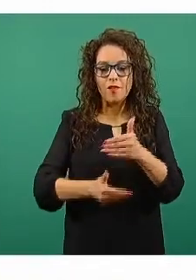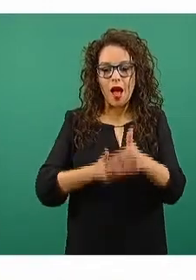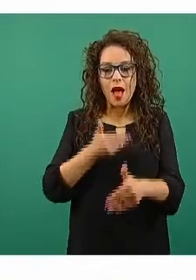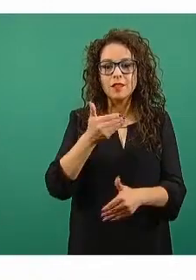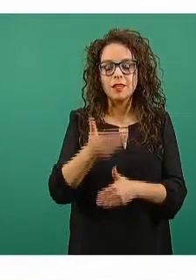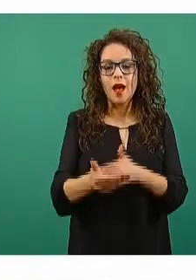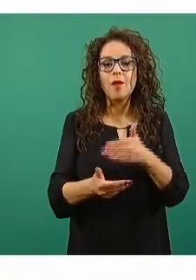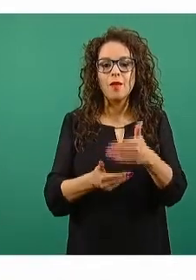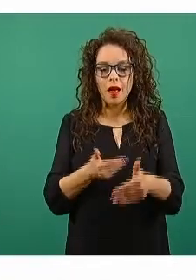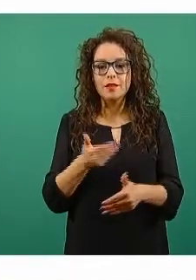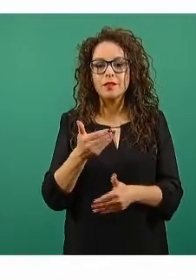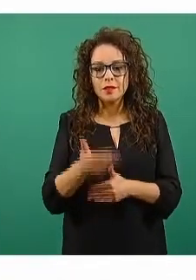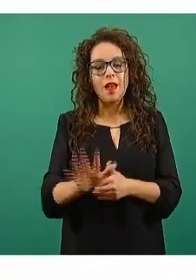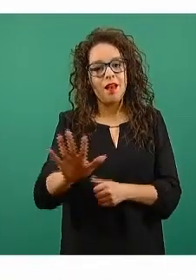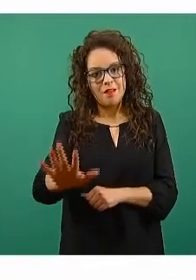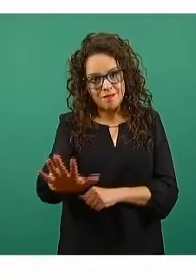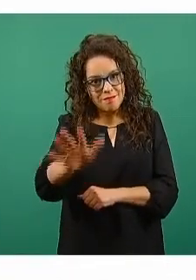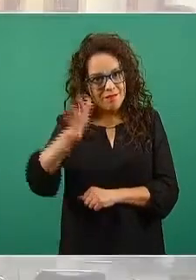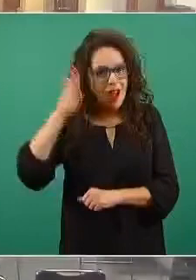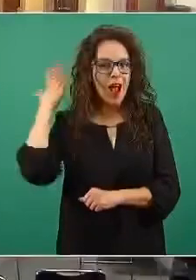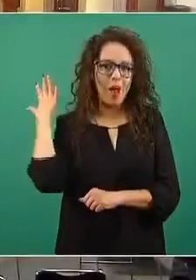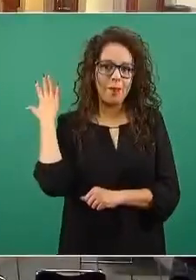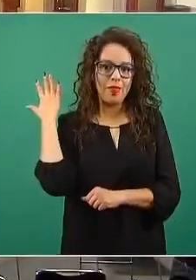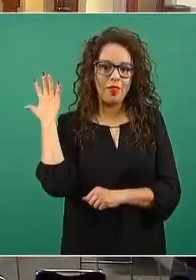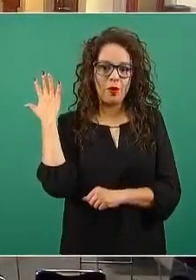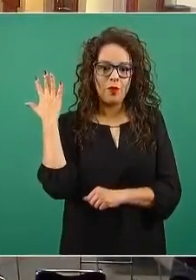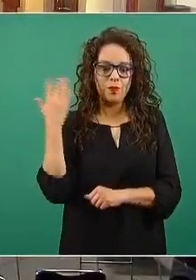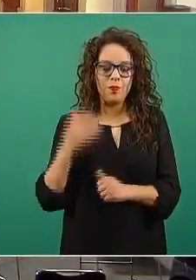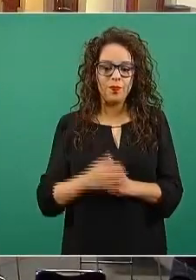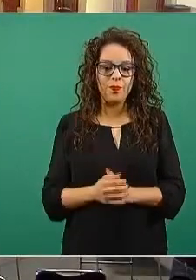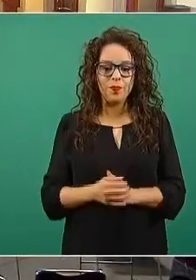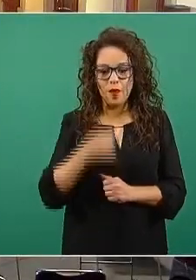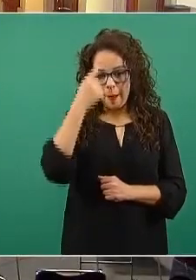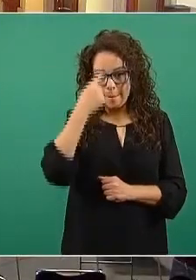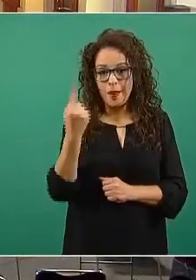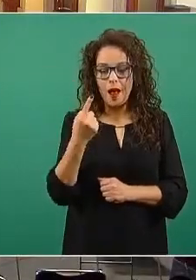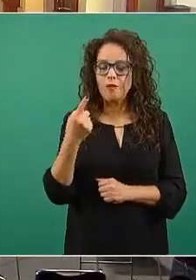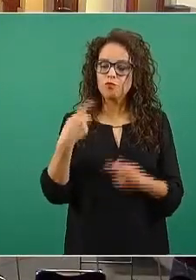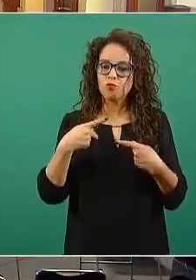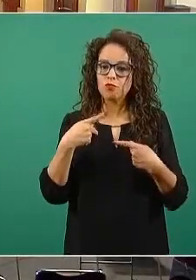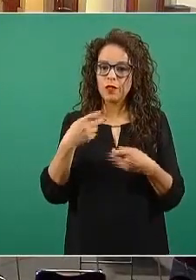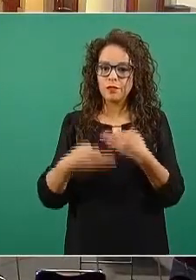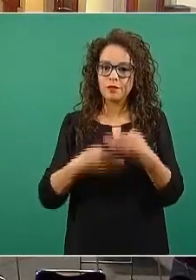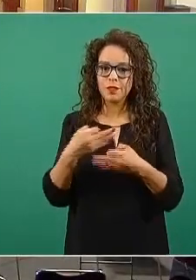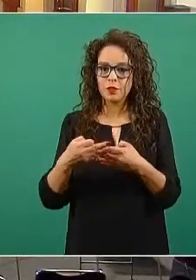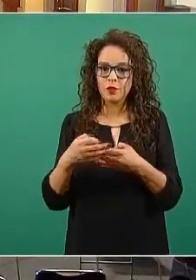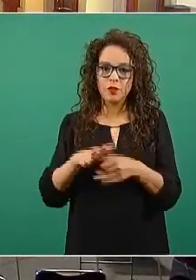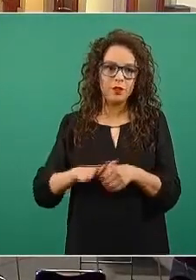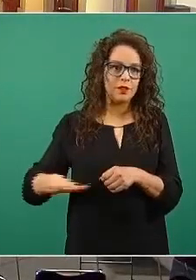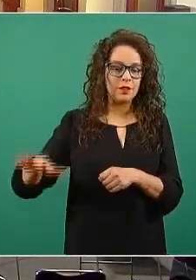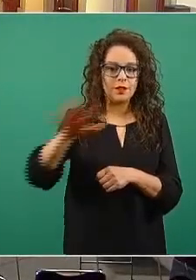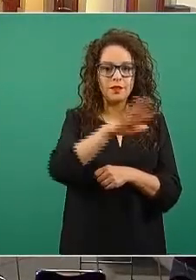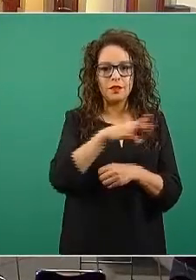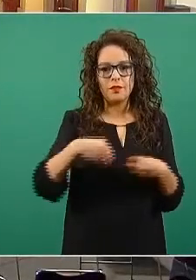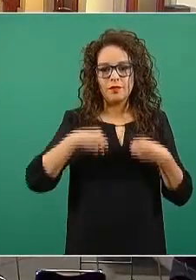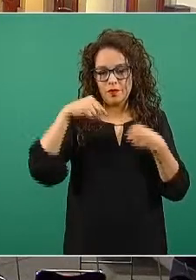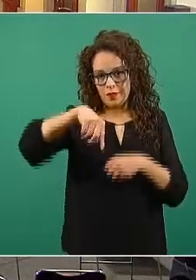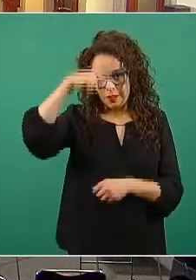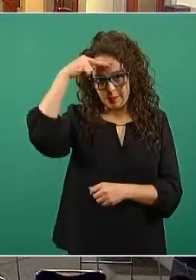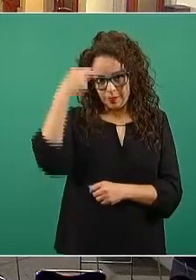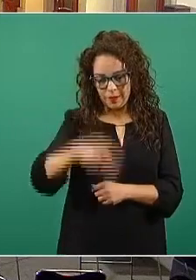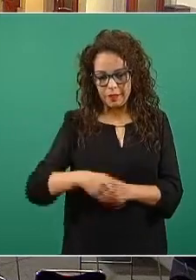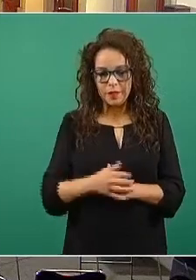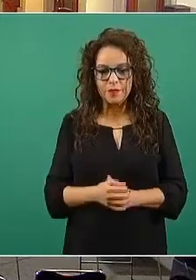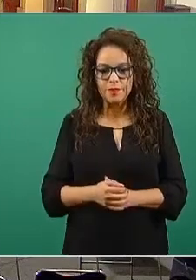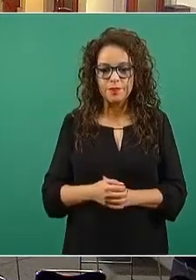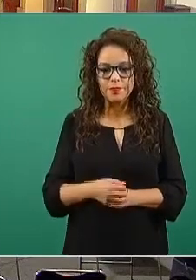a ir dándose rápidamente para la población mexicana. Para el personal de salud, que es el